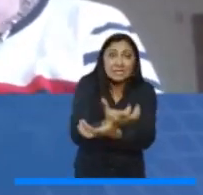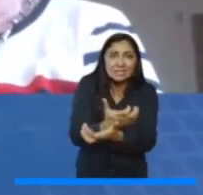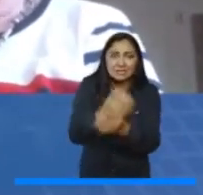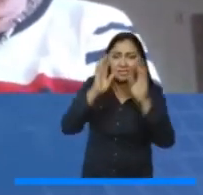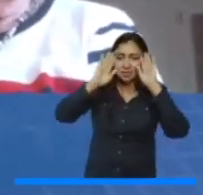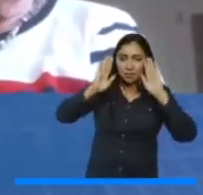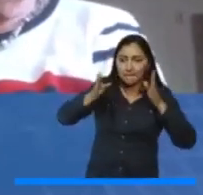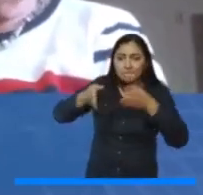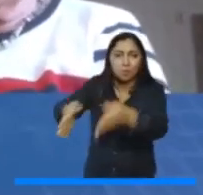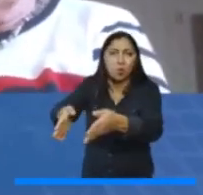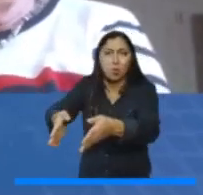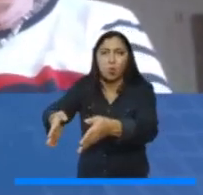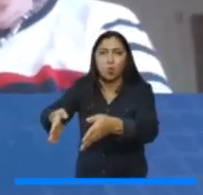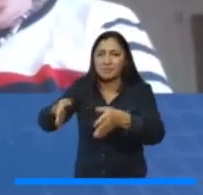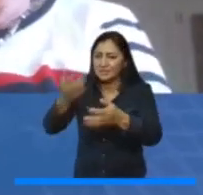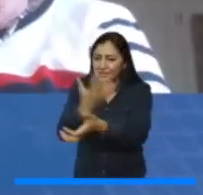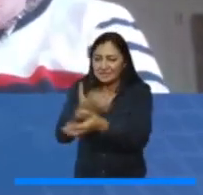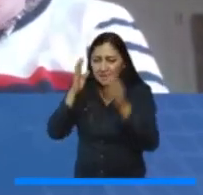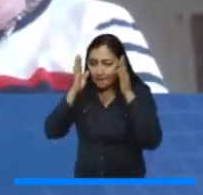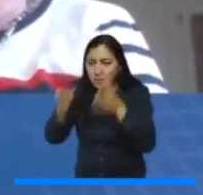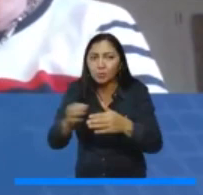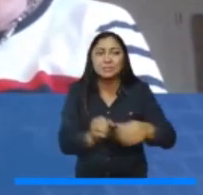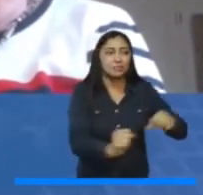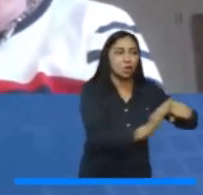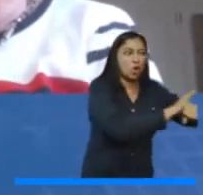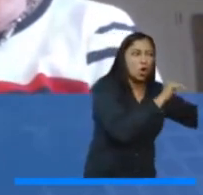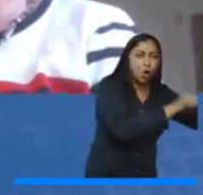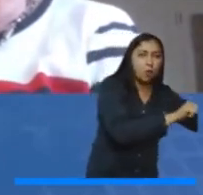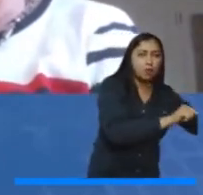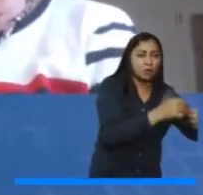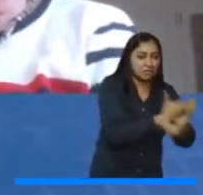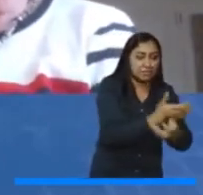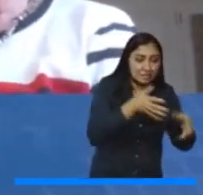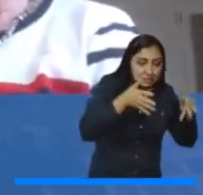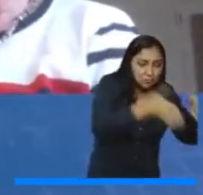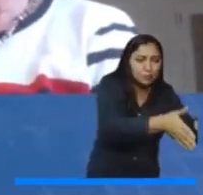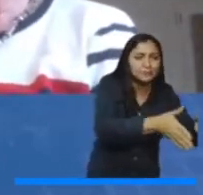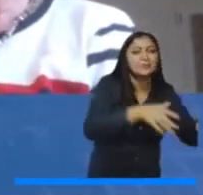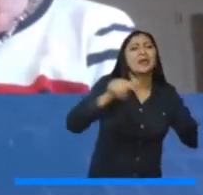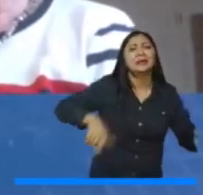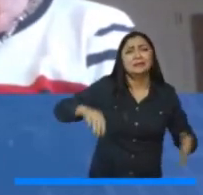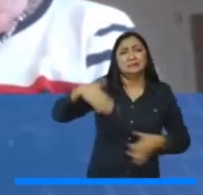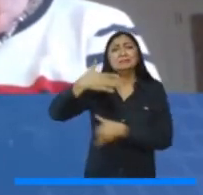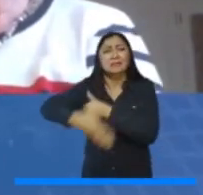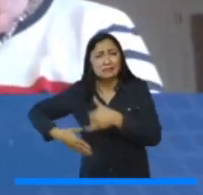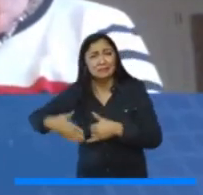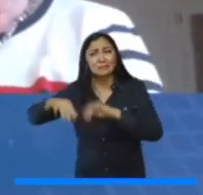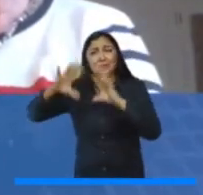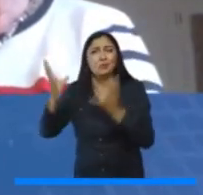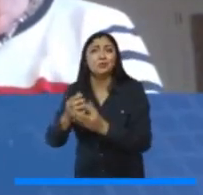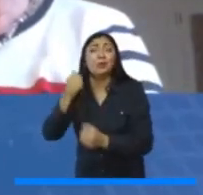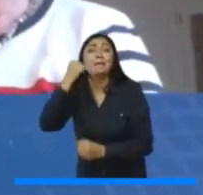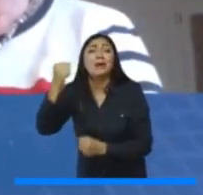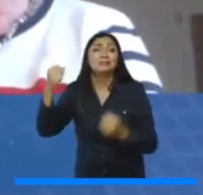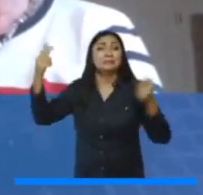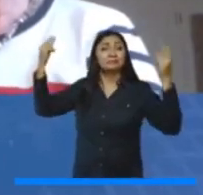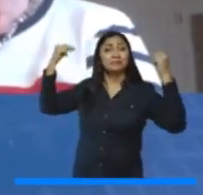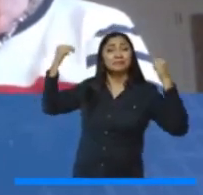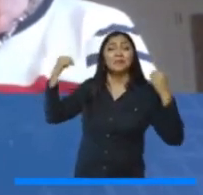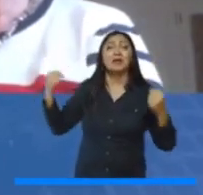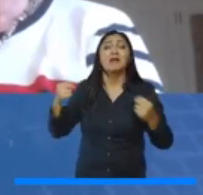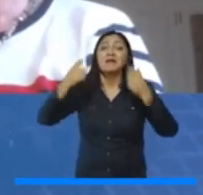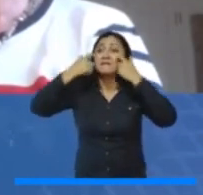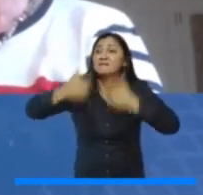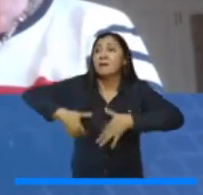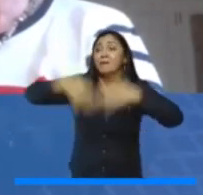país. En un mundo y en un país donde es más importante la farándula o las transacciones de un futbolista al